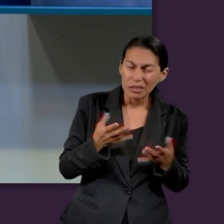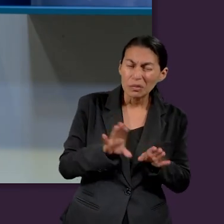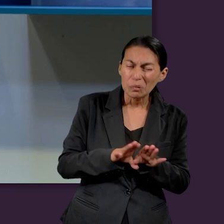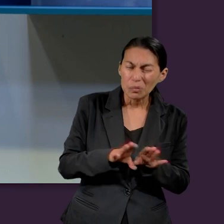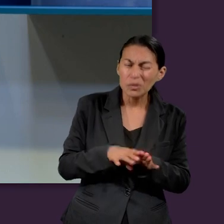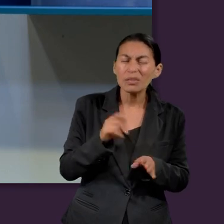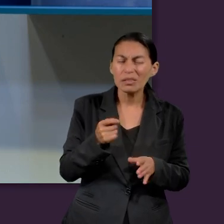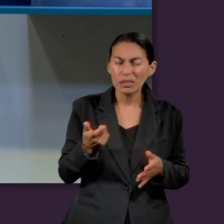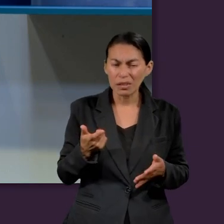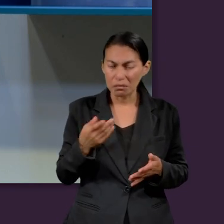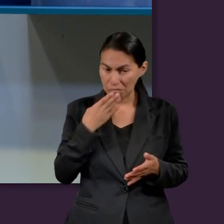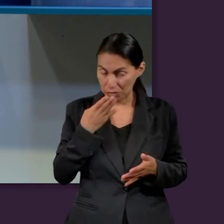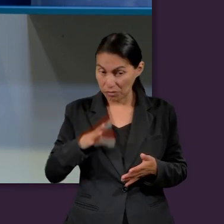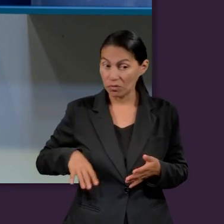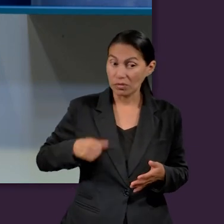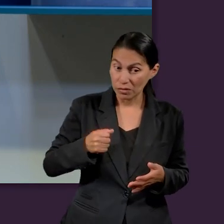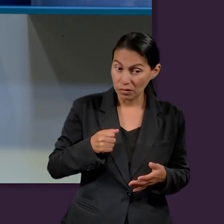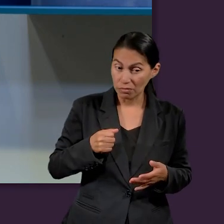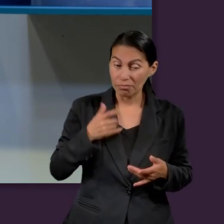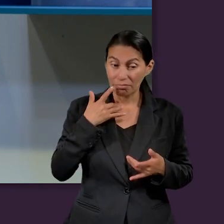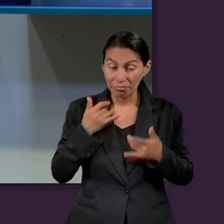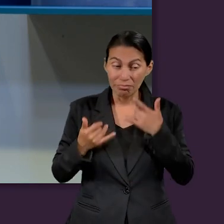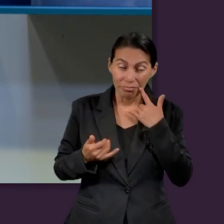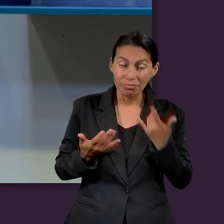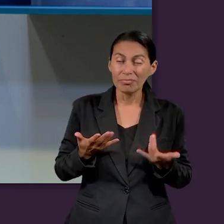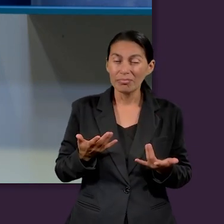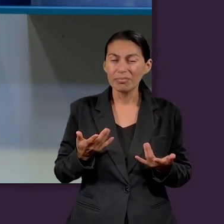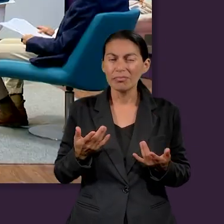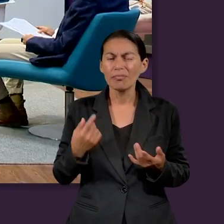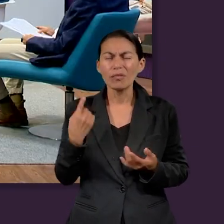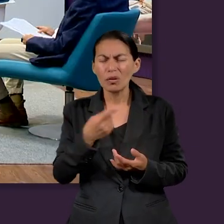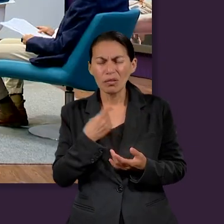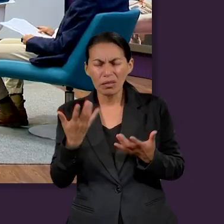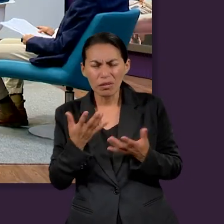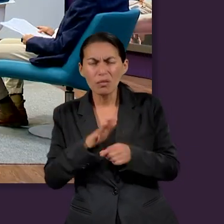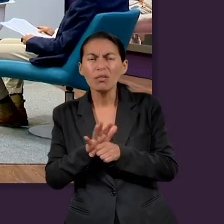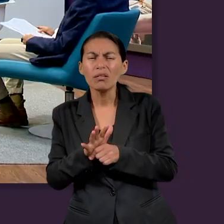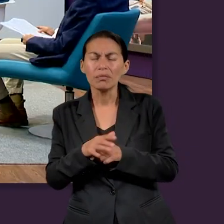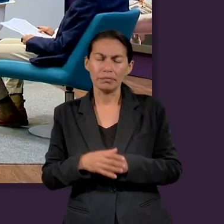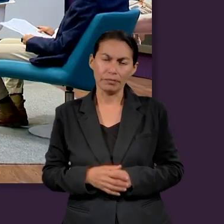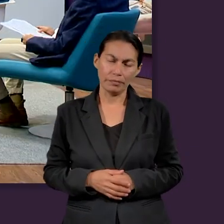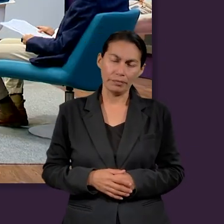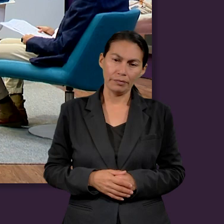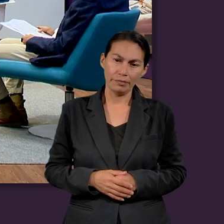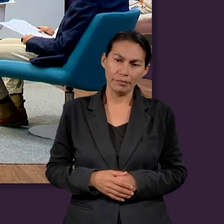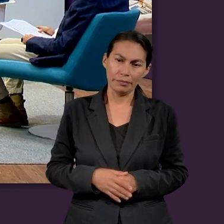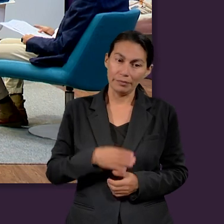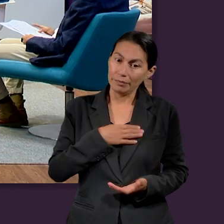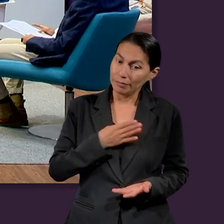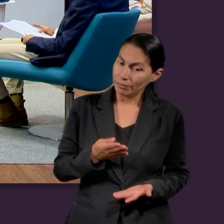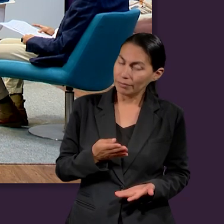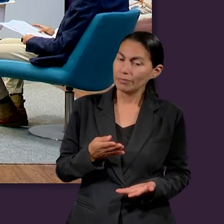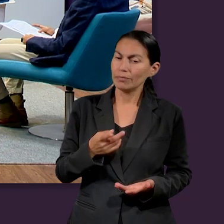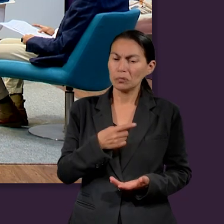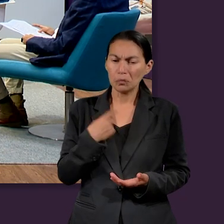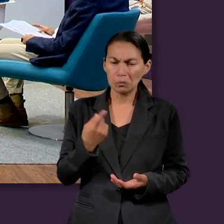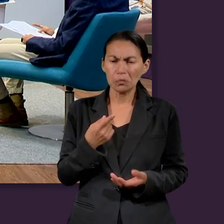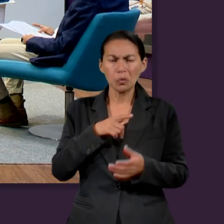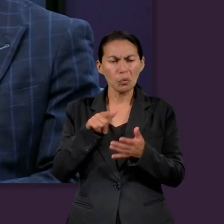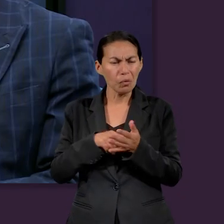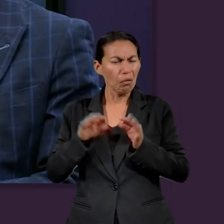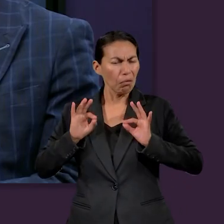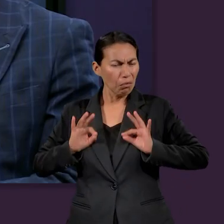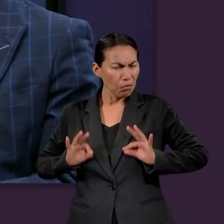¿qué es lo que nosotros vamos a hacer? ¿Le vamos a echar ganas? ¿Qué es lo que tenemos que llevar adelante nosotros en nuestro esfuerzo?